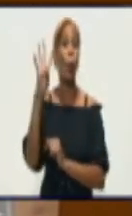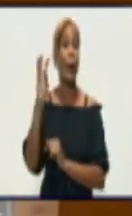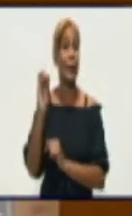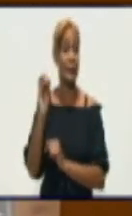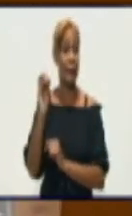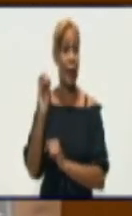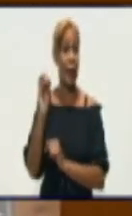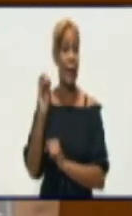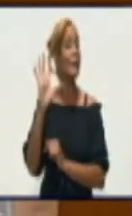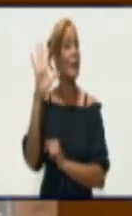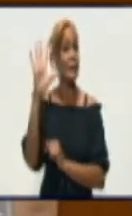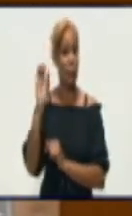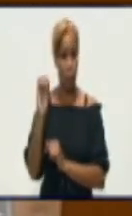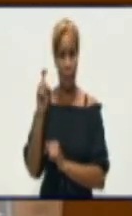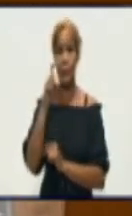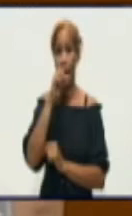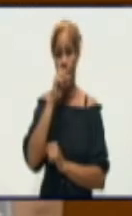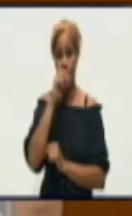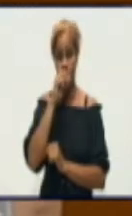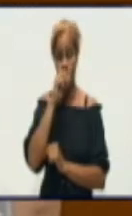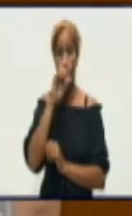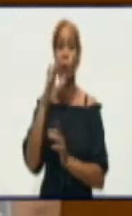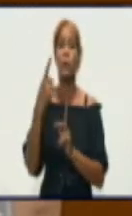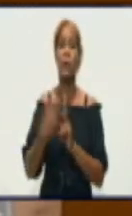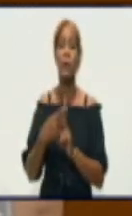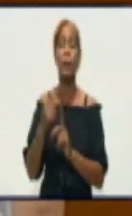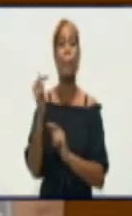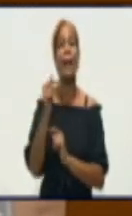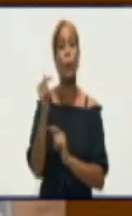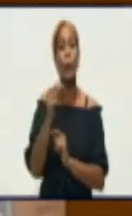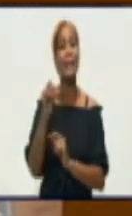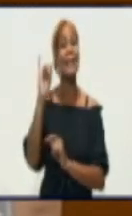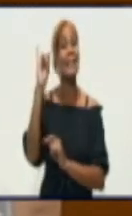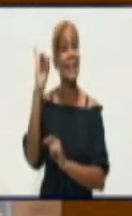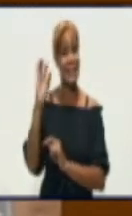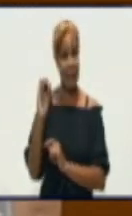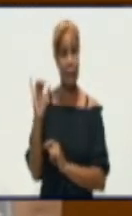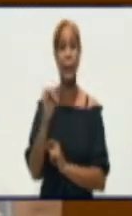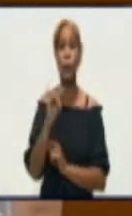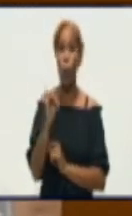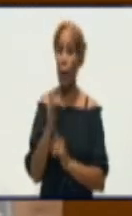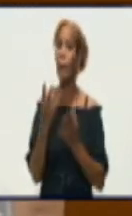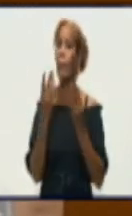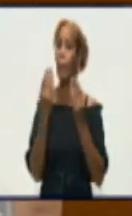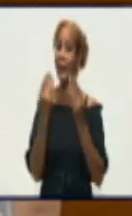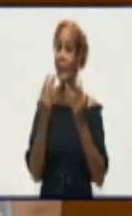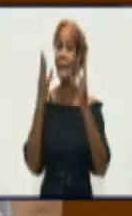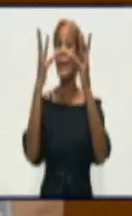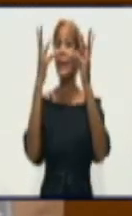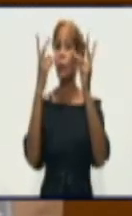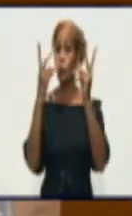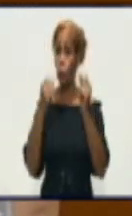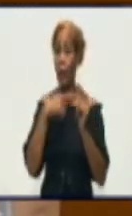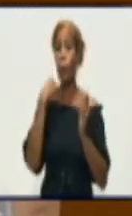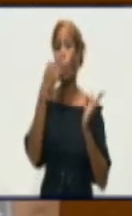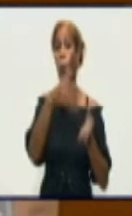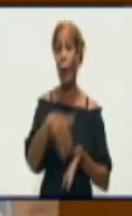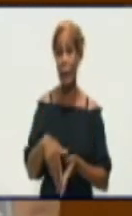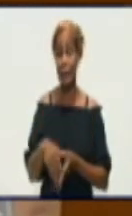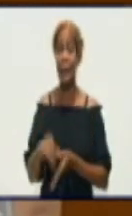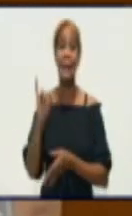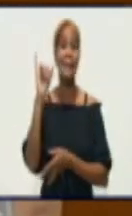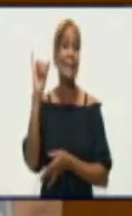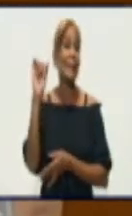59. En los menores de 60. Hoy había una buena representación de los fallecidos. 67